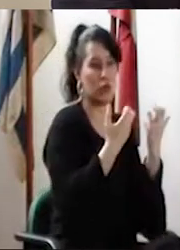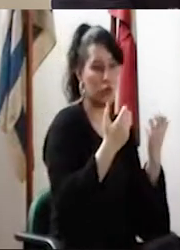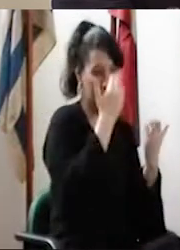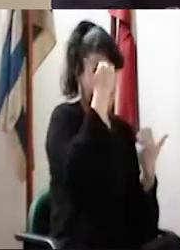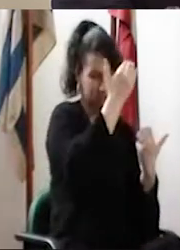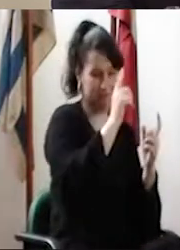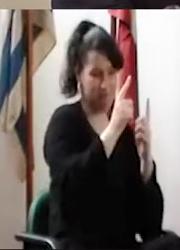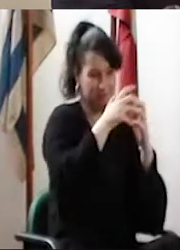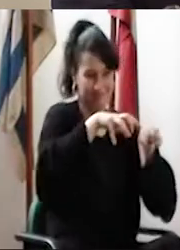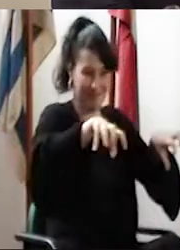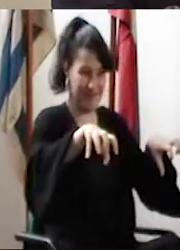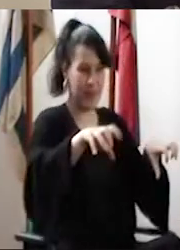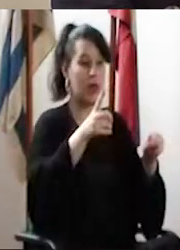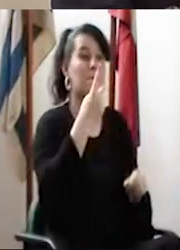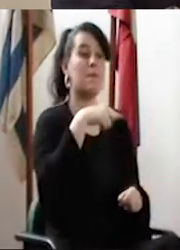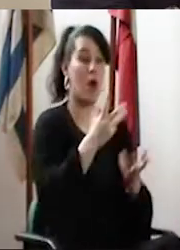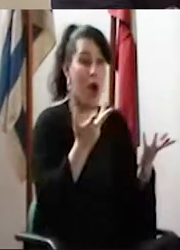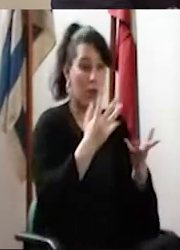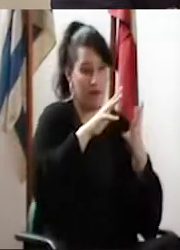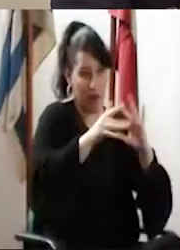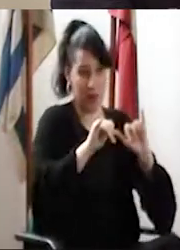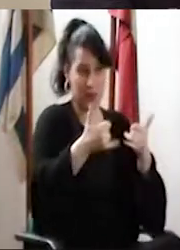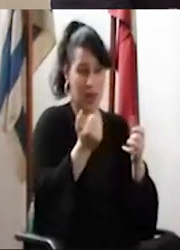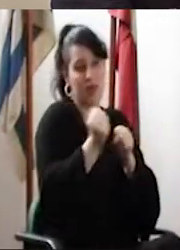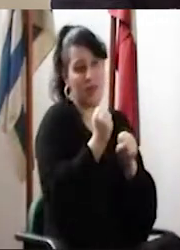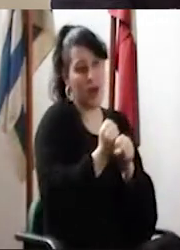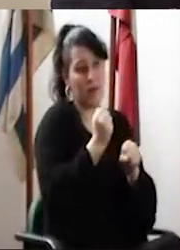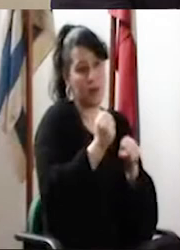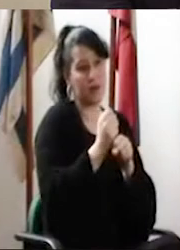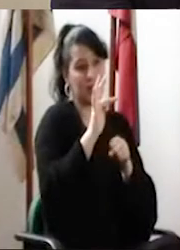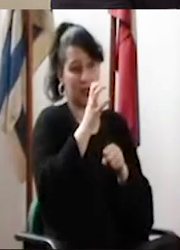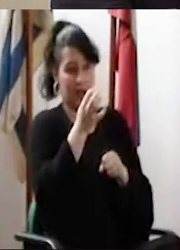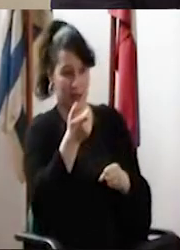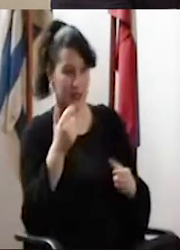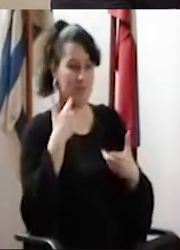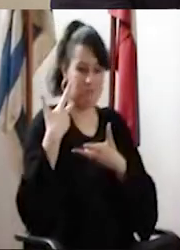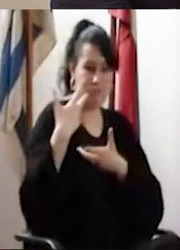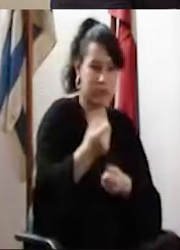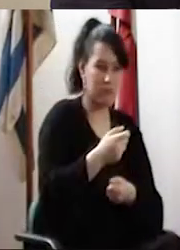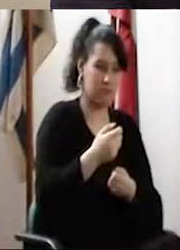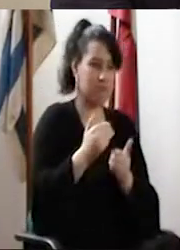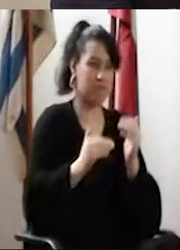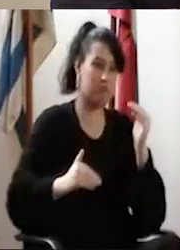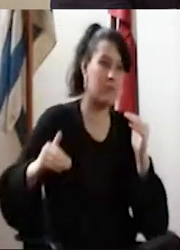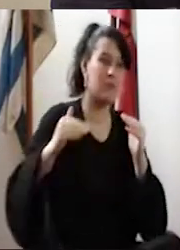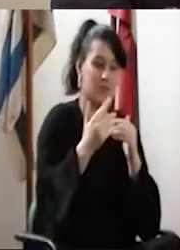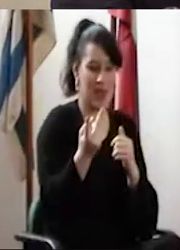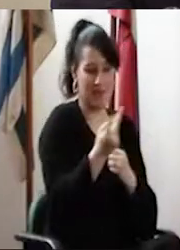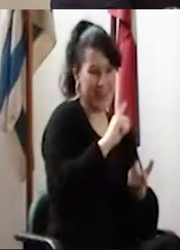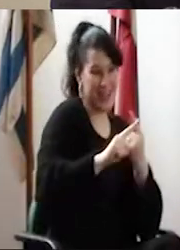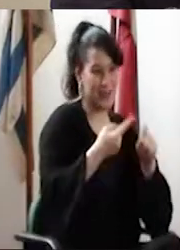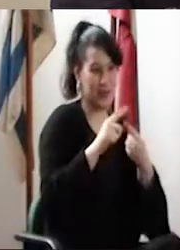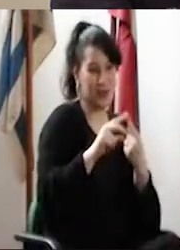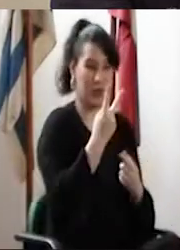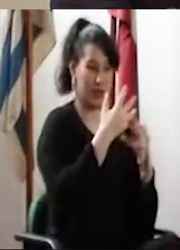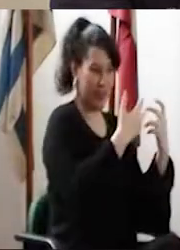la estructura docente. Pero, de alguna manera, como también venimos trabajando con la estructura TAS y el fortalecimiento de la misma y tendiendo